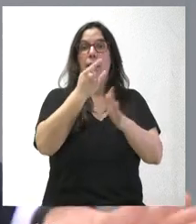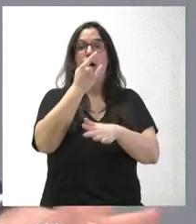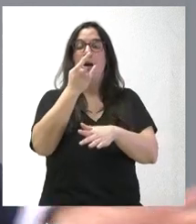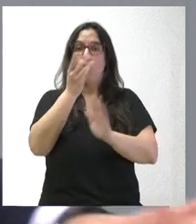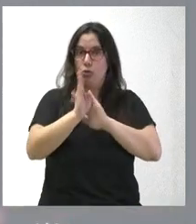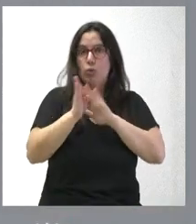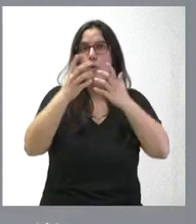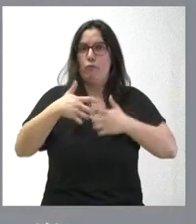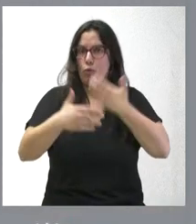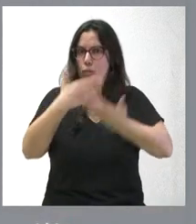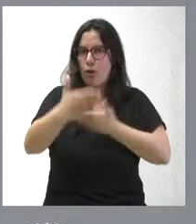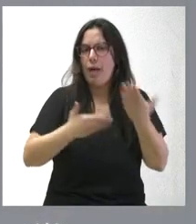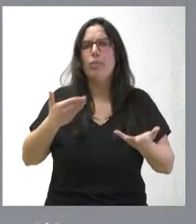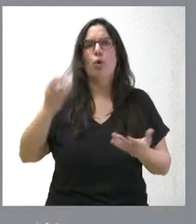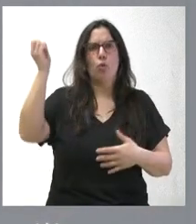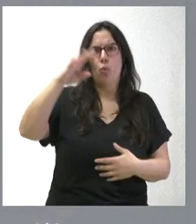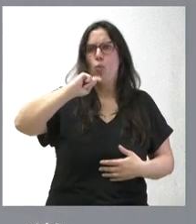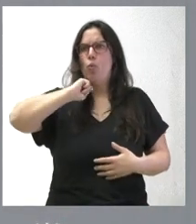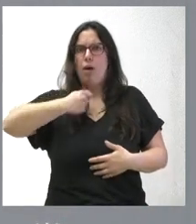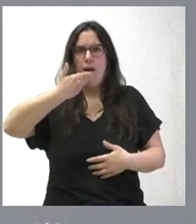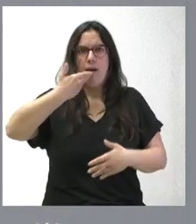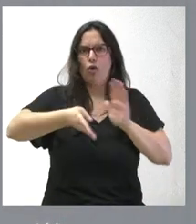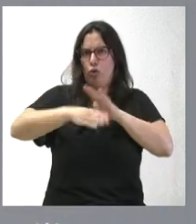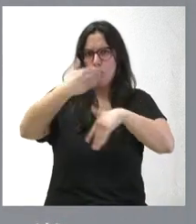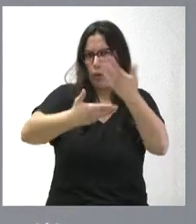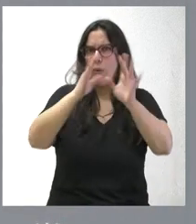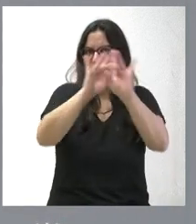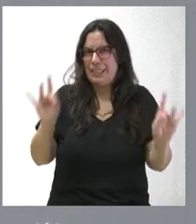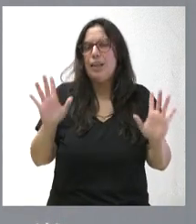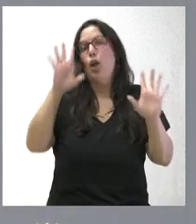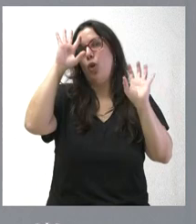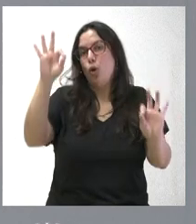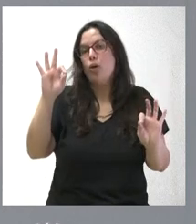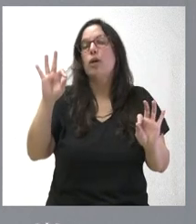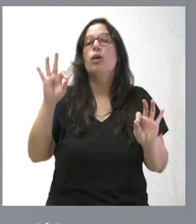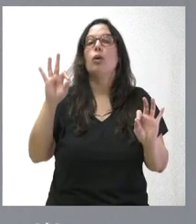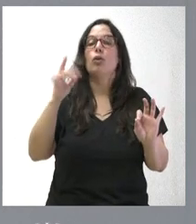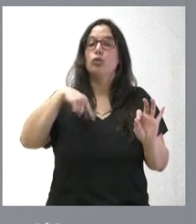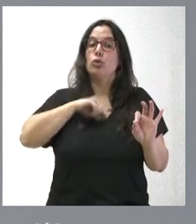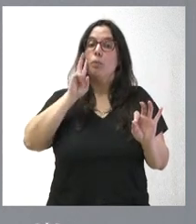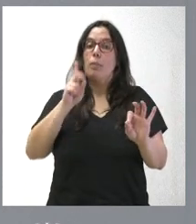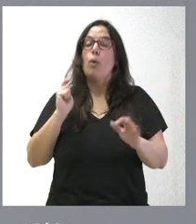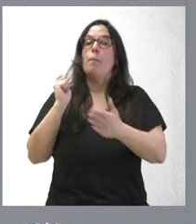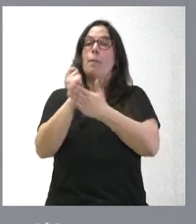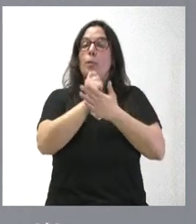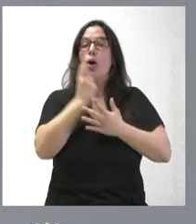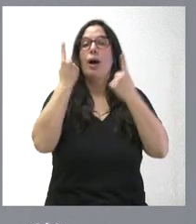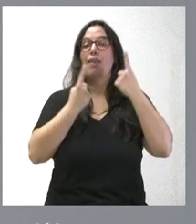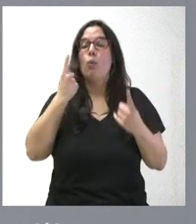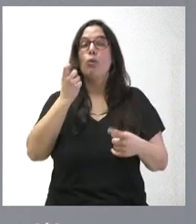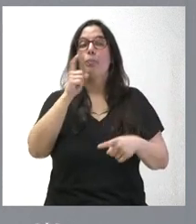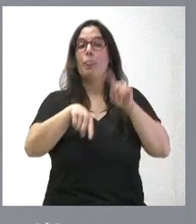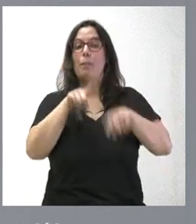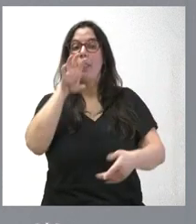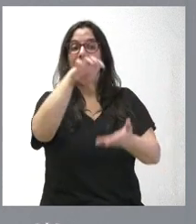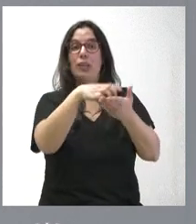Los suministros se siguen ofreciendo por las entidades suministradoras y, lógicamente, en cada uno de los pagos. Nosotros lo que estamos viendo es qué centros tienen algún tipo de